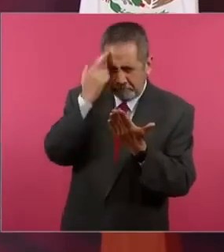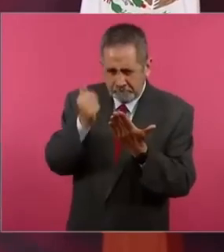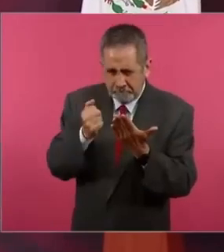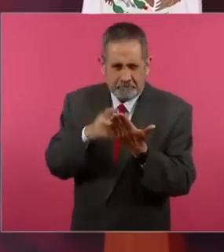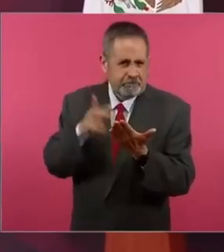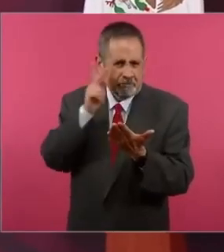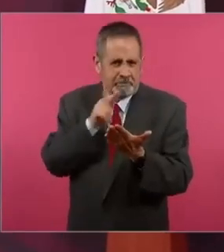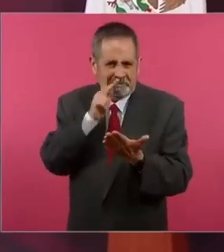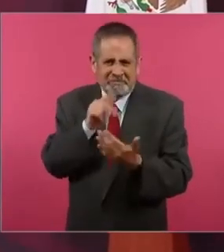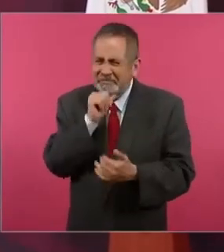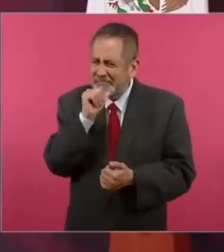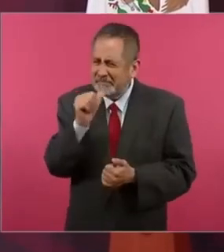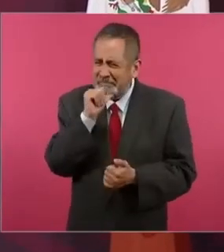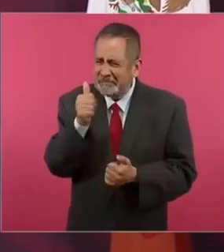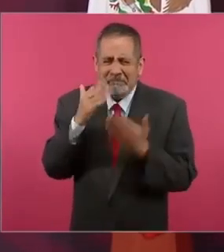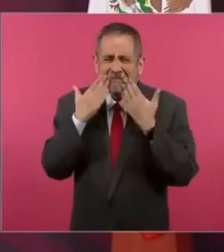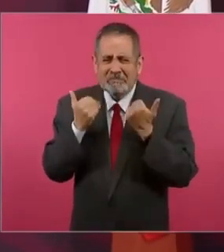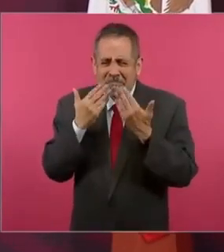pruebas,